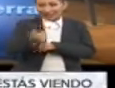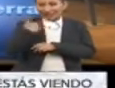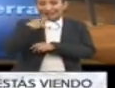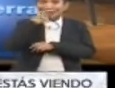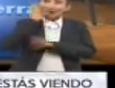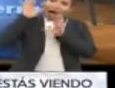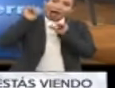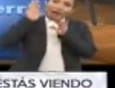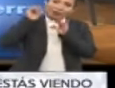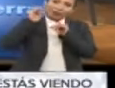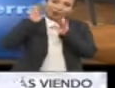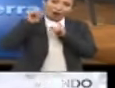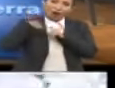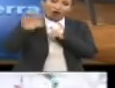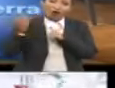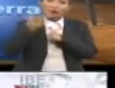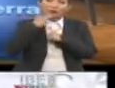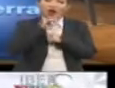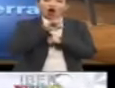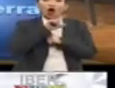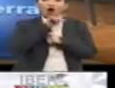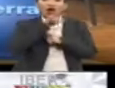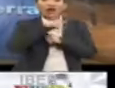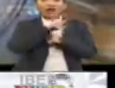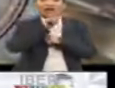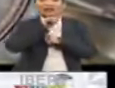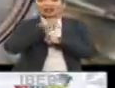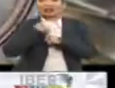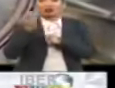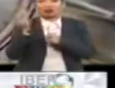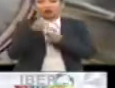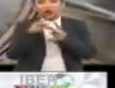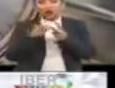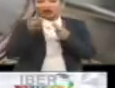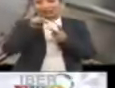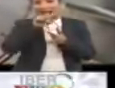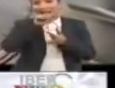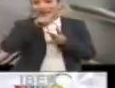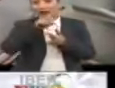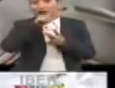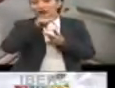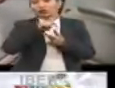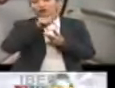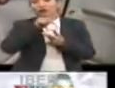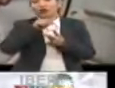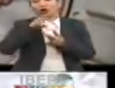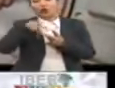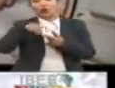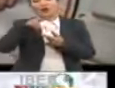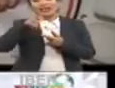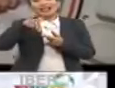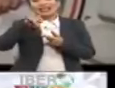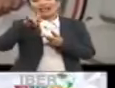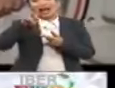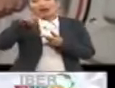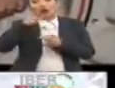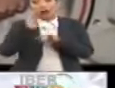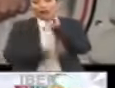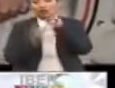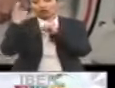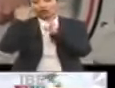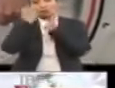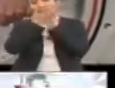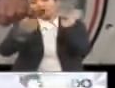dijeron adiós. El cosmonauta Oleg Artemiev y los astronautas de NASA Drew Foister y Ricky Arnold completaron una